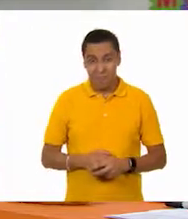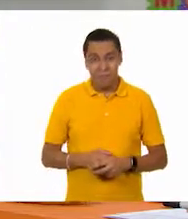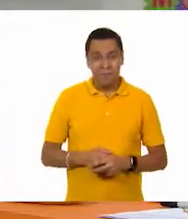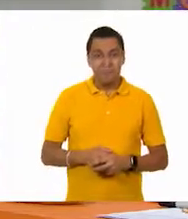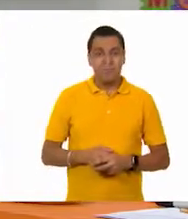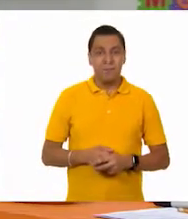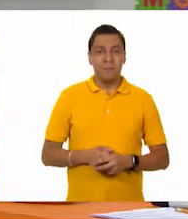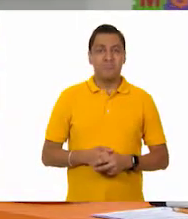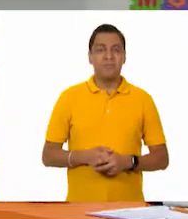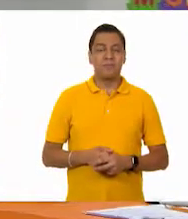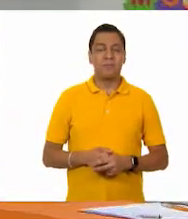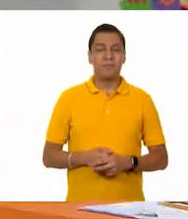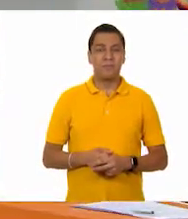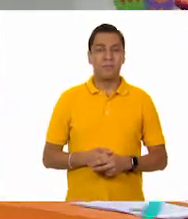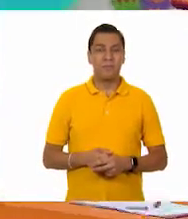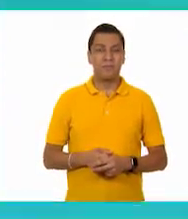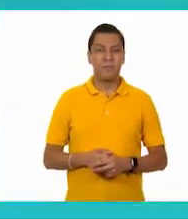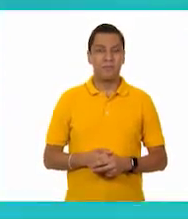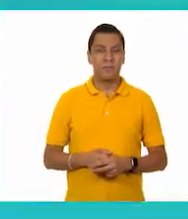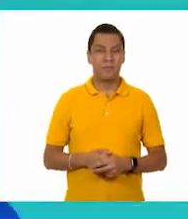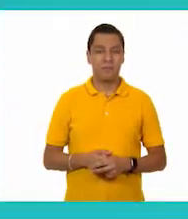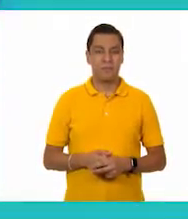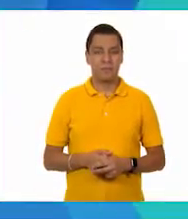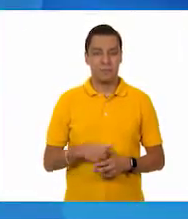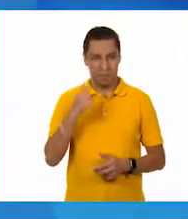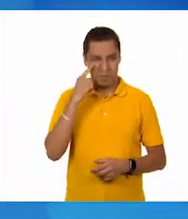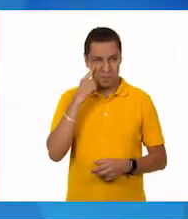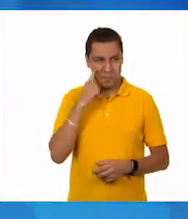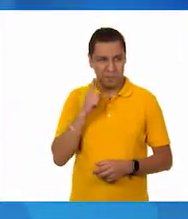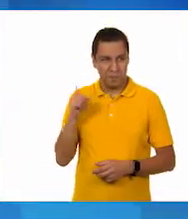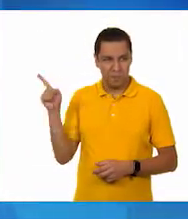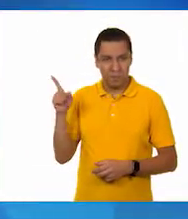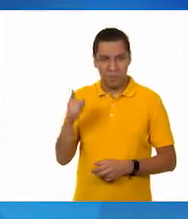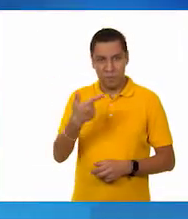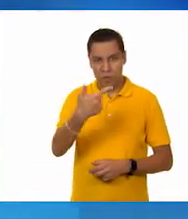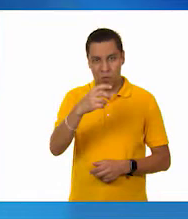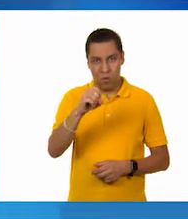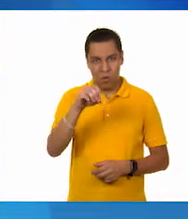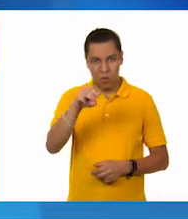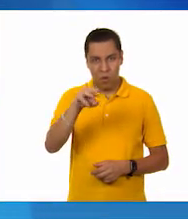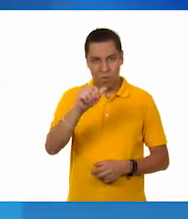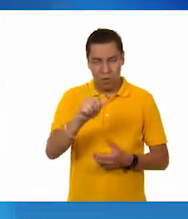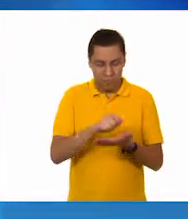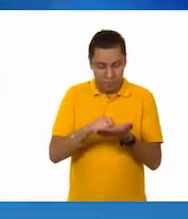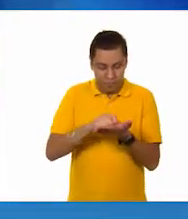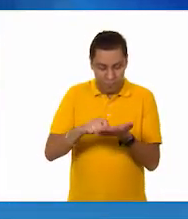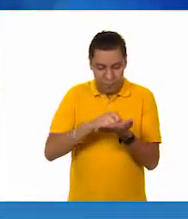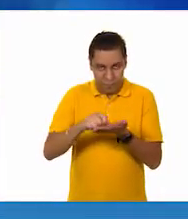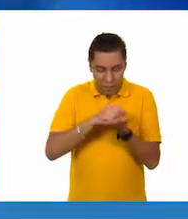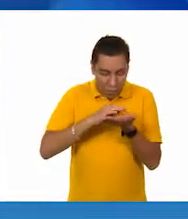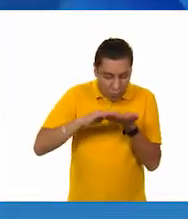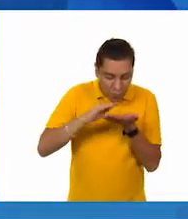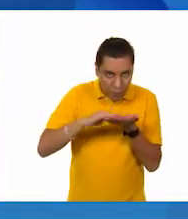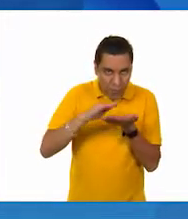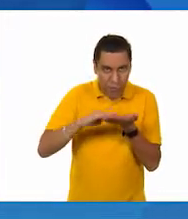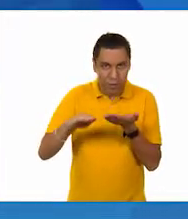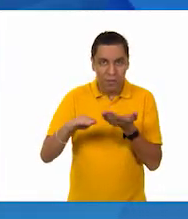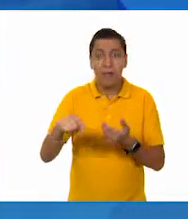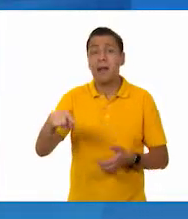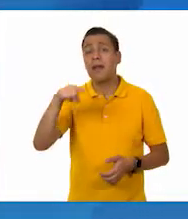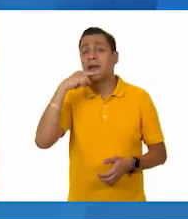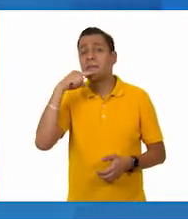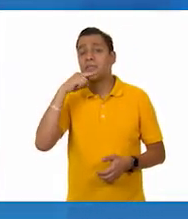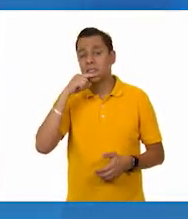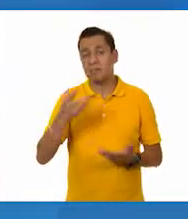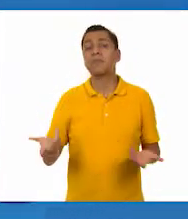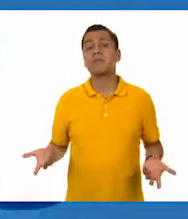Vayamos. Tenemos aquí un borrador y un lápiz. De acuerdo. Ah, ese yo creo que está más fácil, Oscar. ¿Sí?